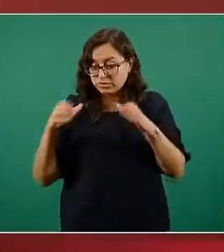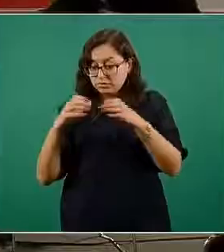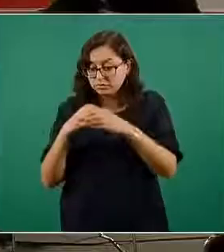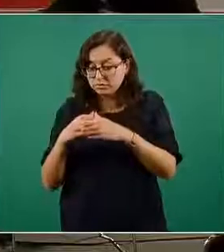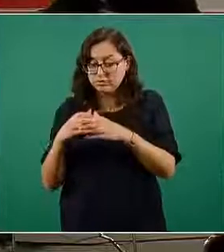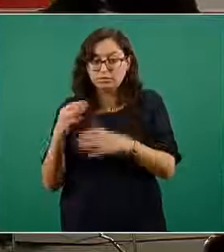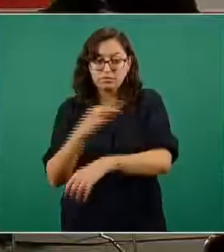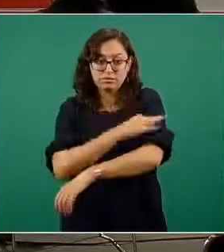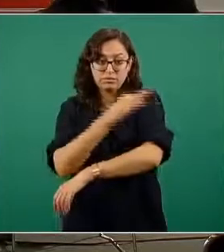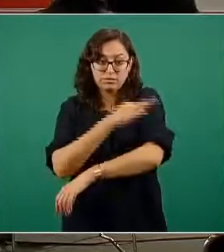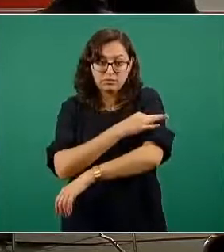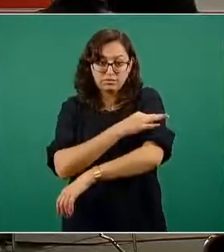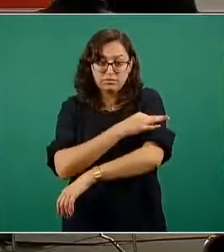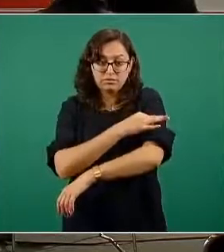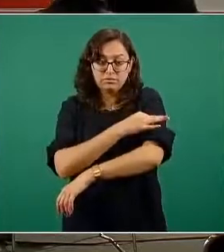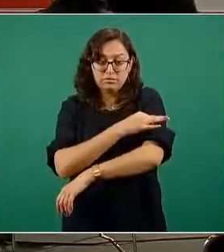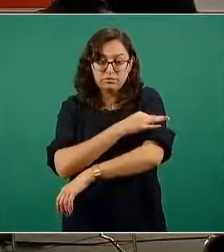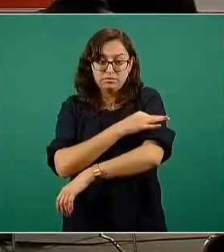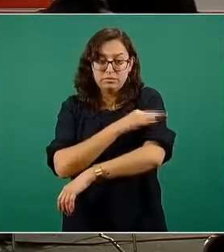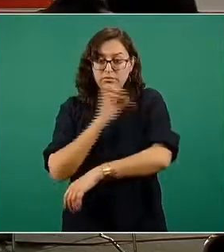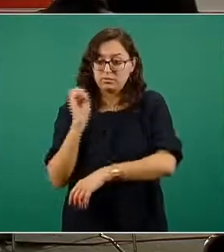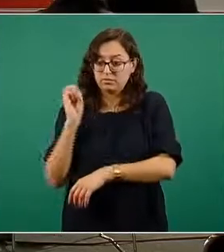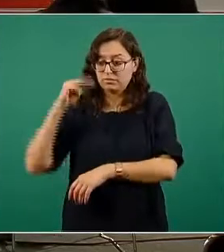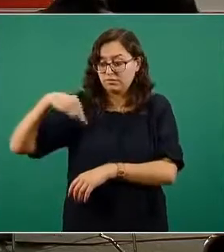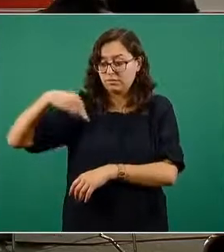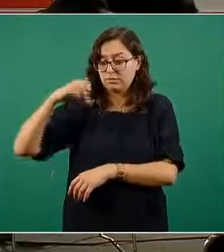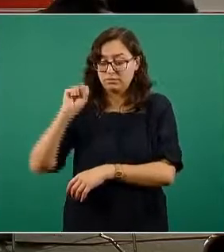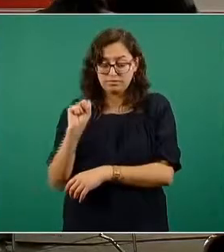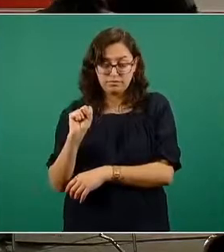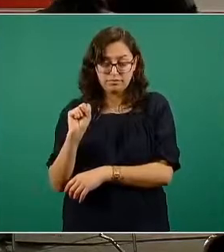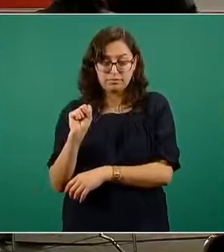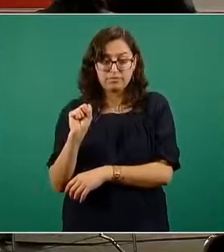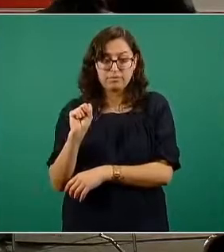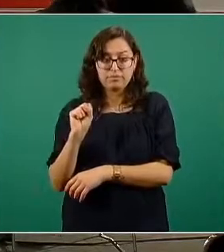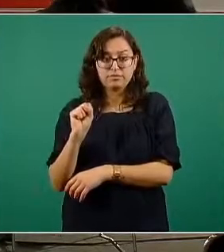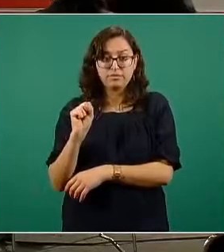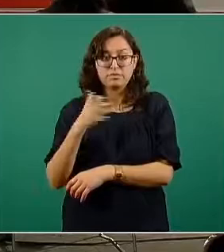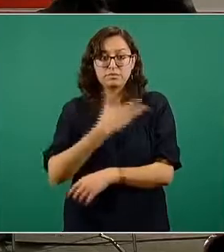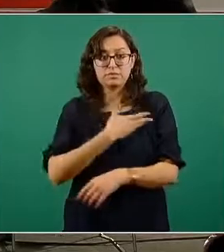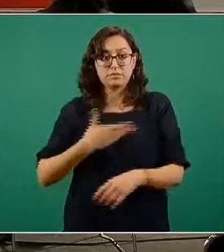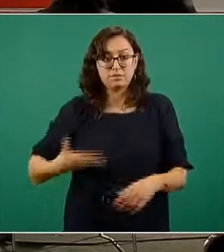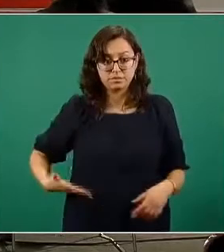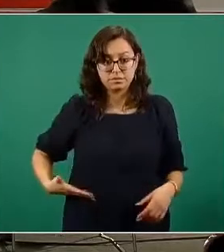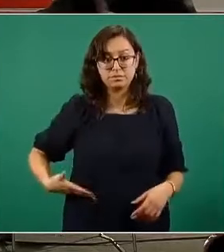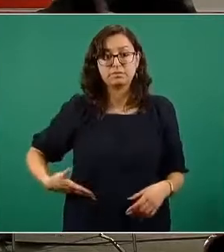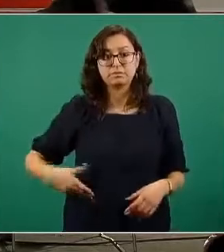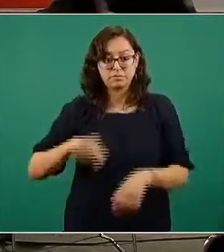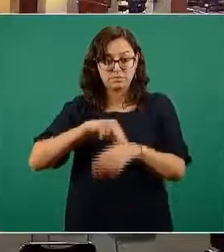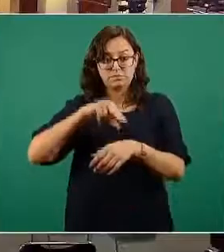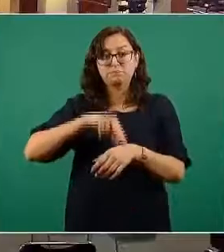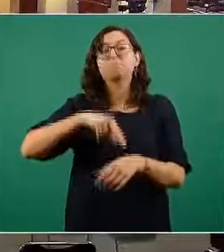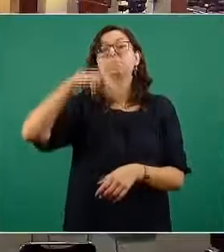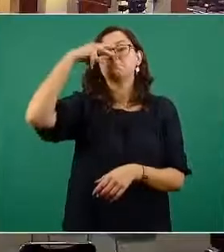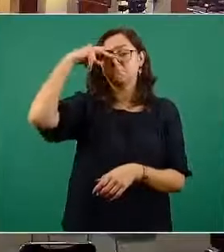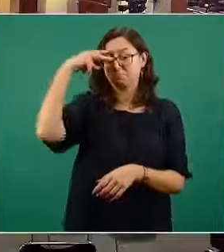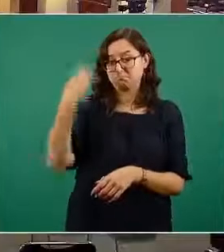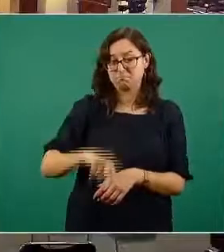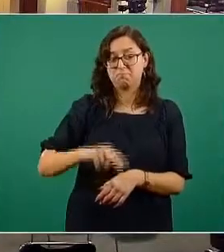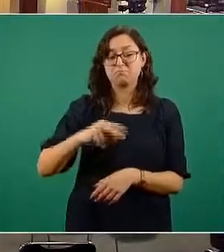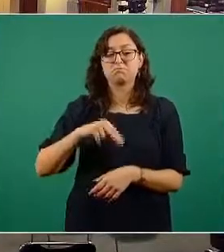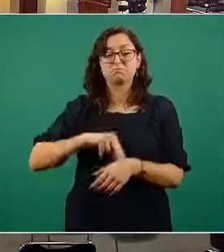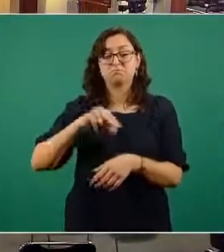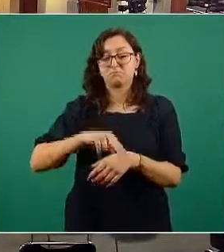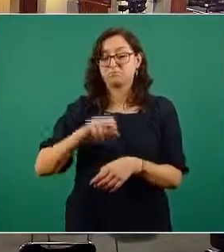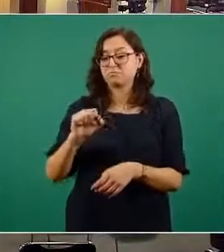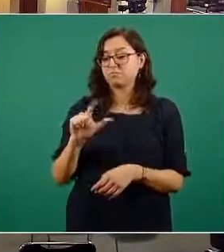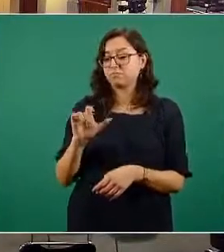inmunizaciones de la Organización Mundial de la Salud que preside por cierto un destacadísimo mexicano el doctor Alejandro